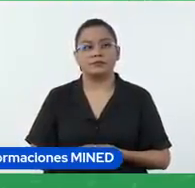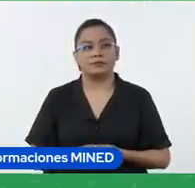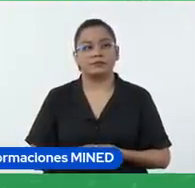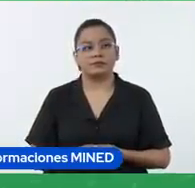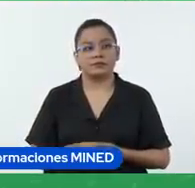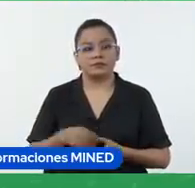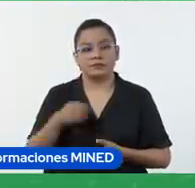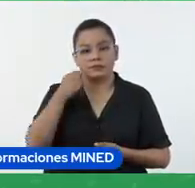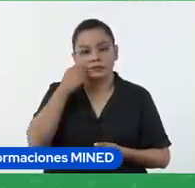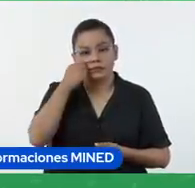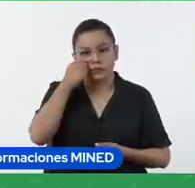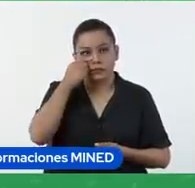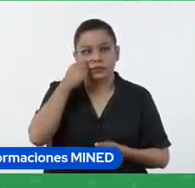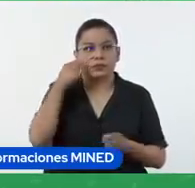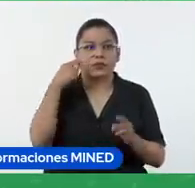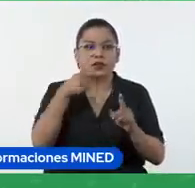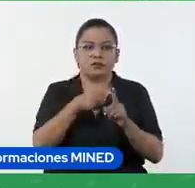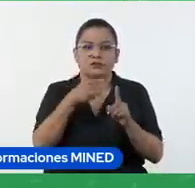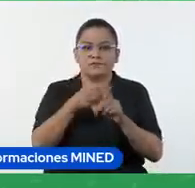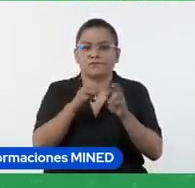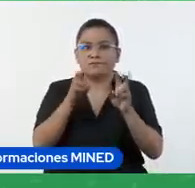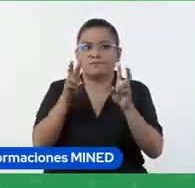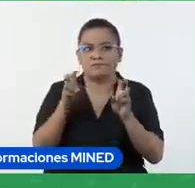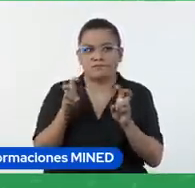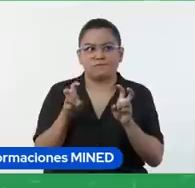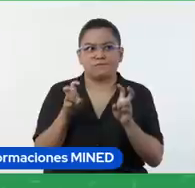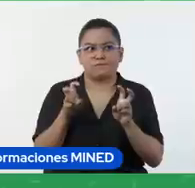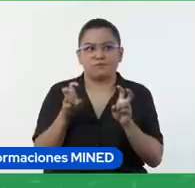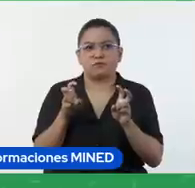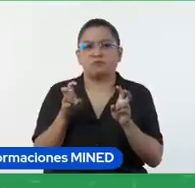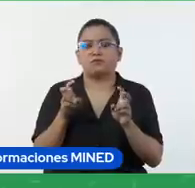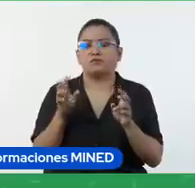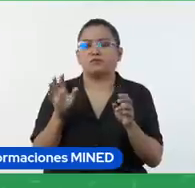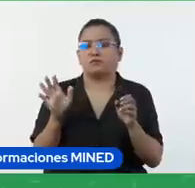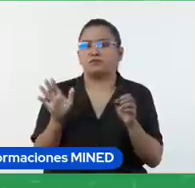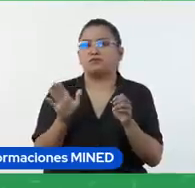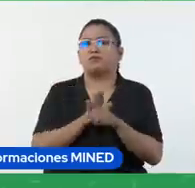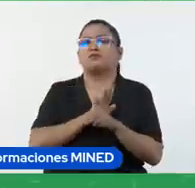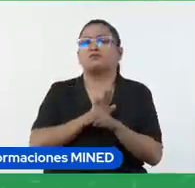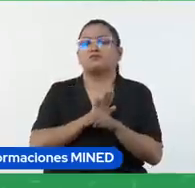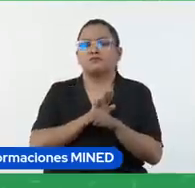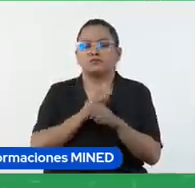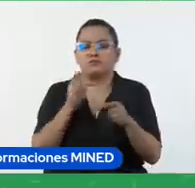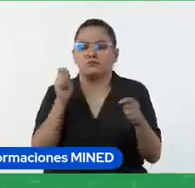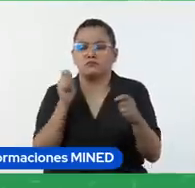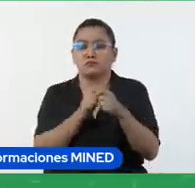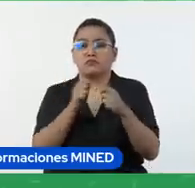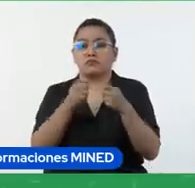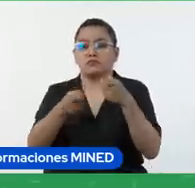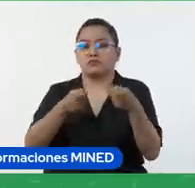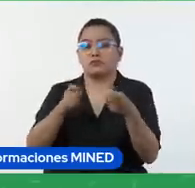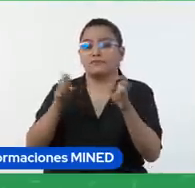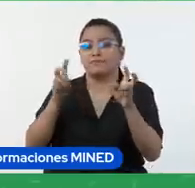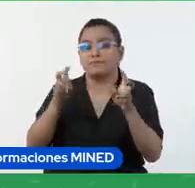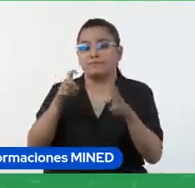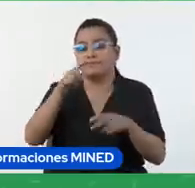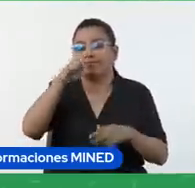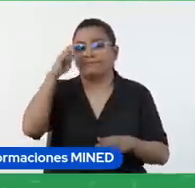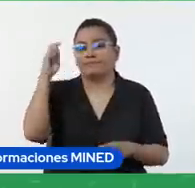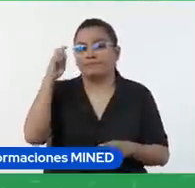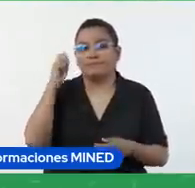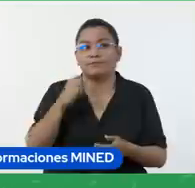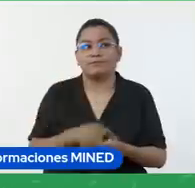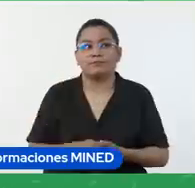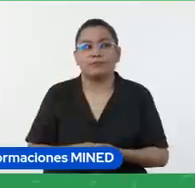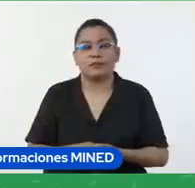En cuanto a objetivo, contenidos, se cumple el objetivo a cabalidad, demostrando dominio del contenido trabajado. Cumple